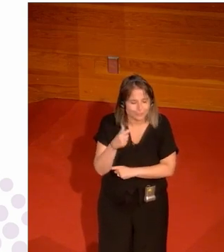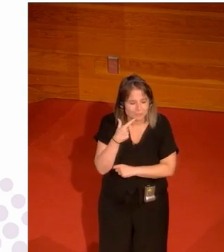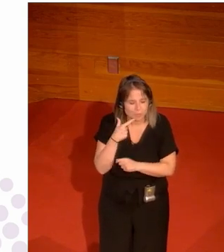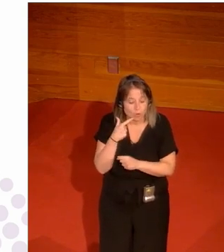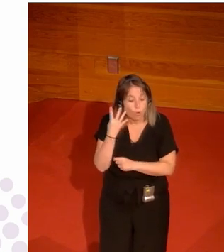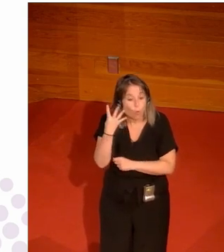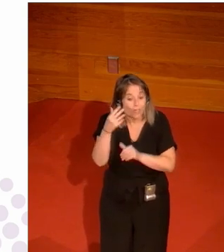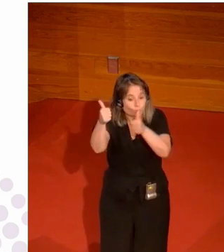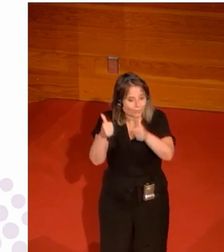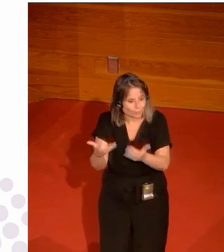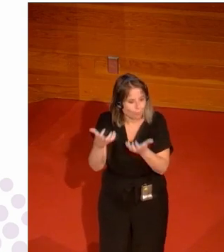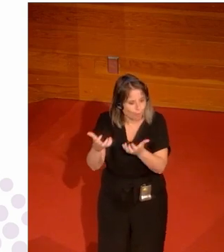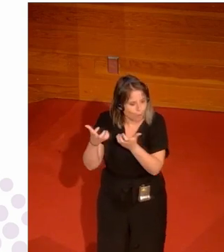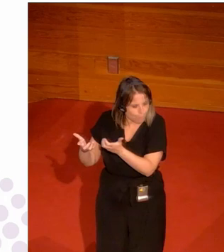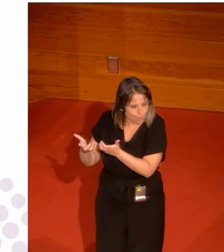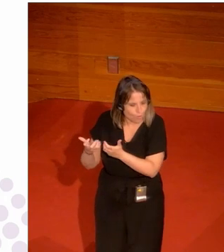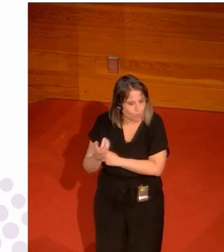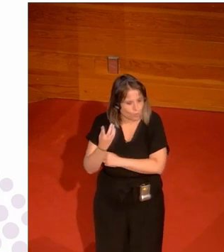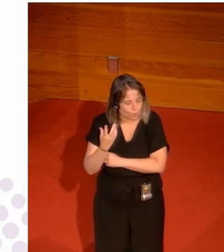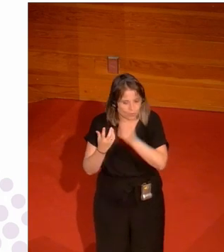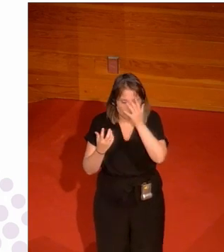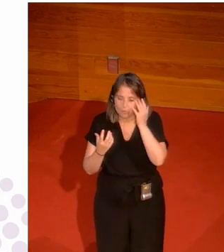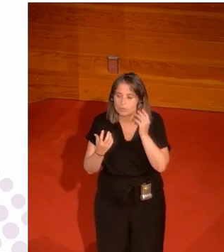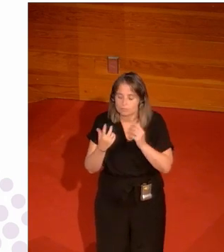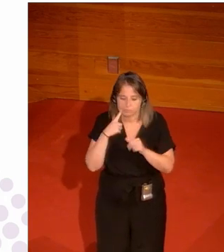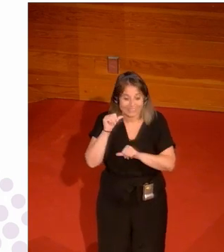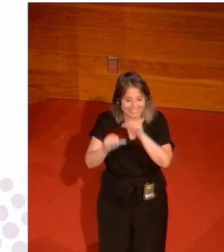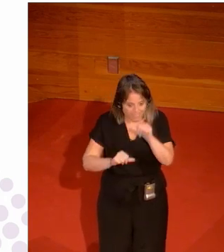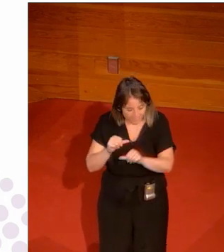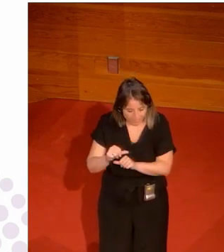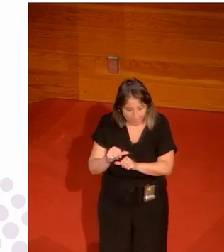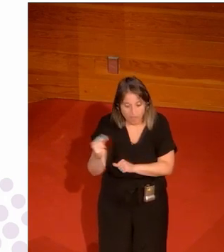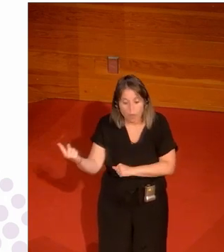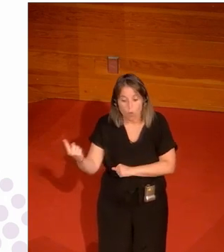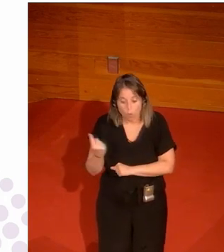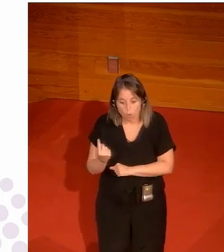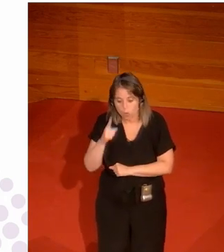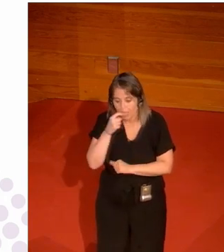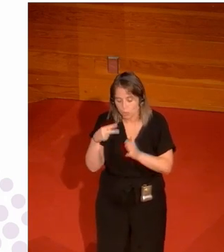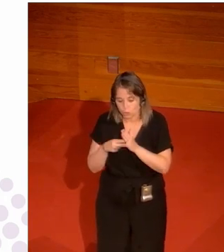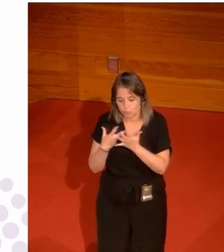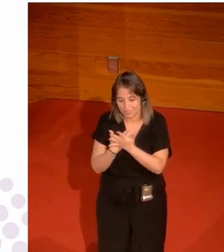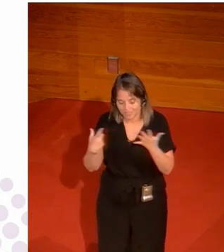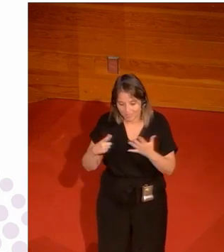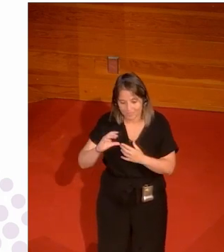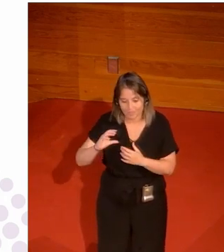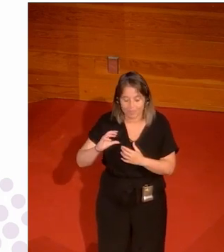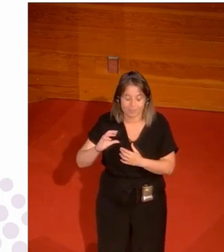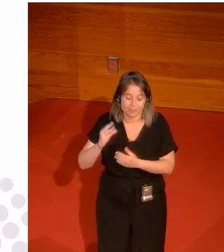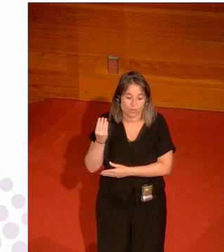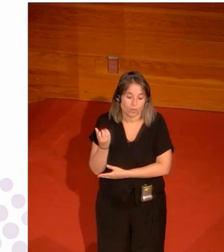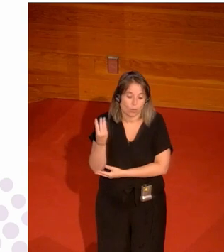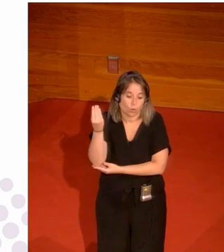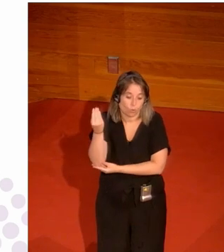cuatro títulos cuatro títulos de liga y uno en 2016 de copa del rey con solución